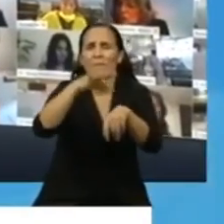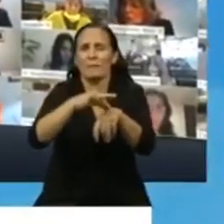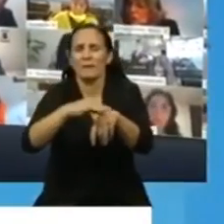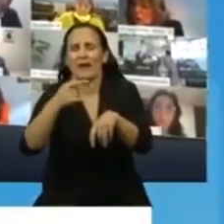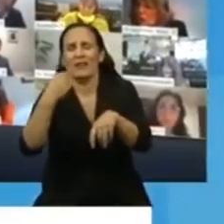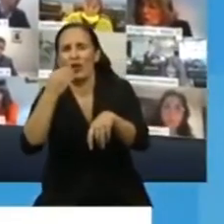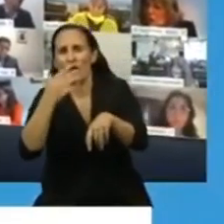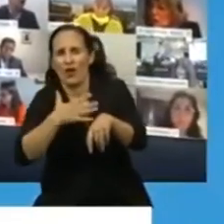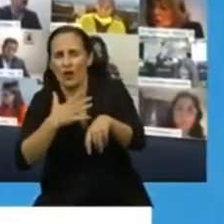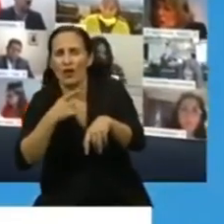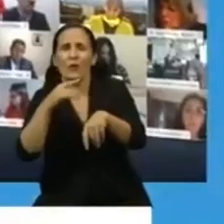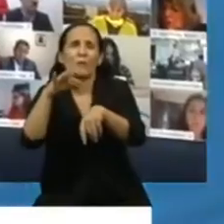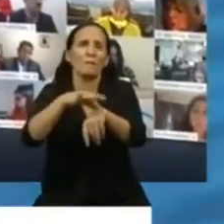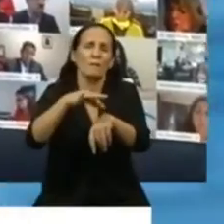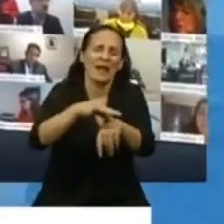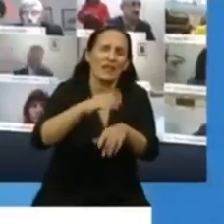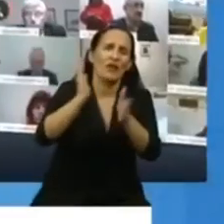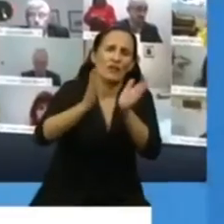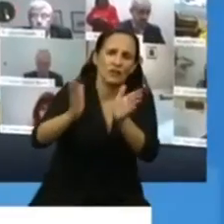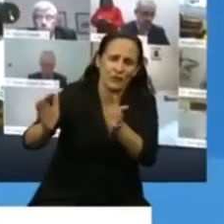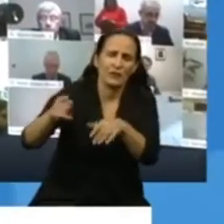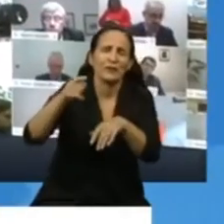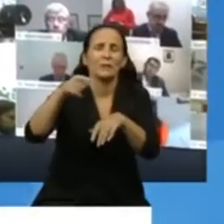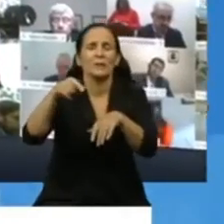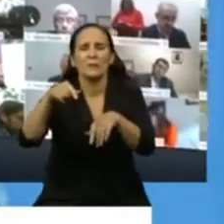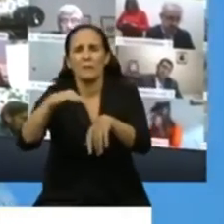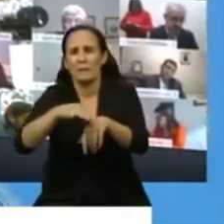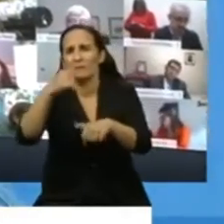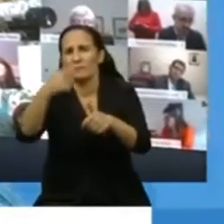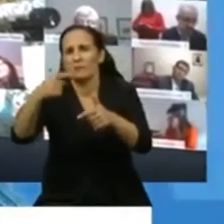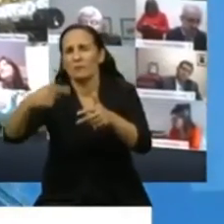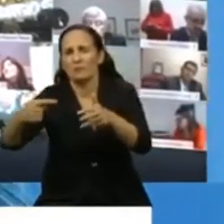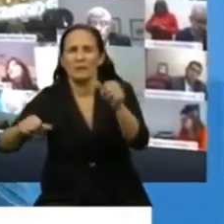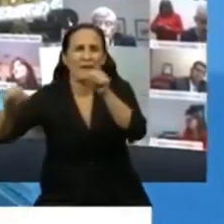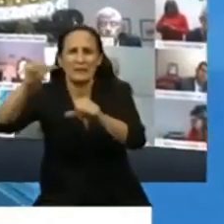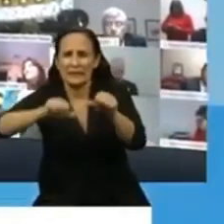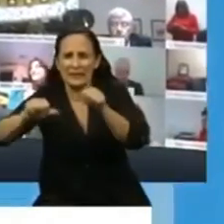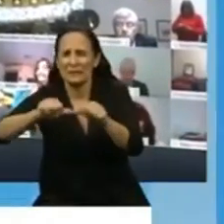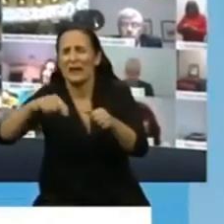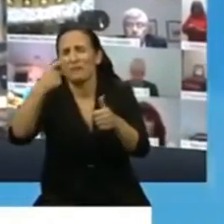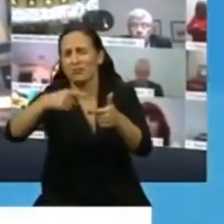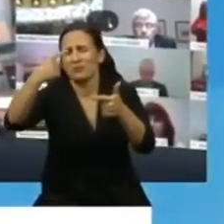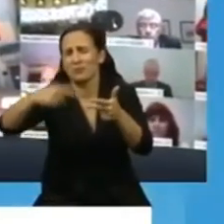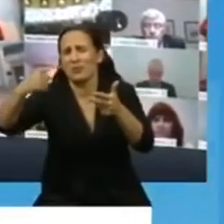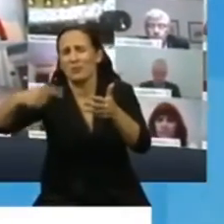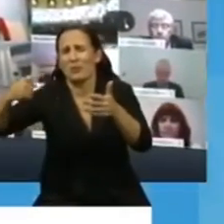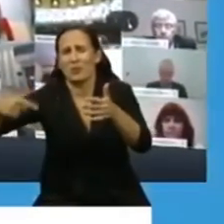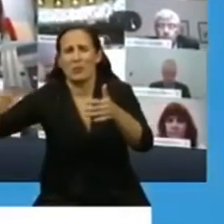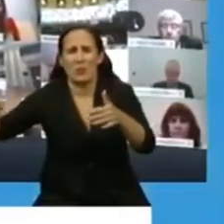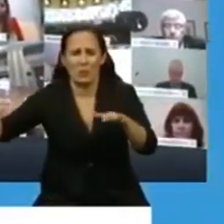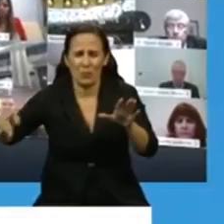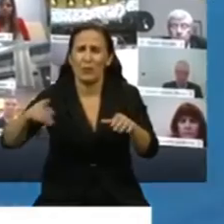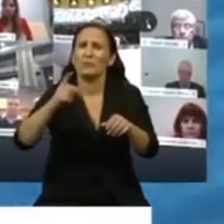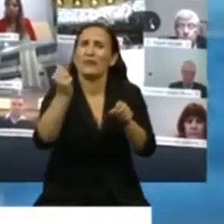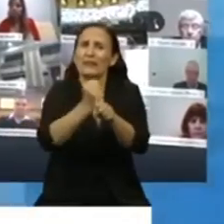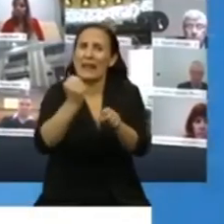instrumentistas, de quinesiólogos, de terapistas ocupacionales, de bioquímicos, etcétera, etcétera, estén o no en